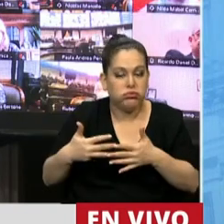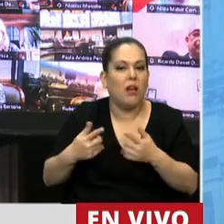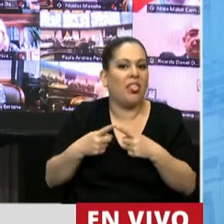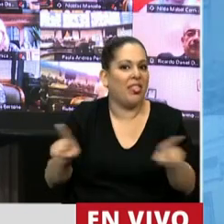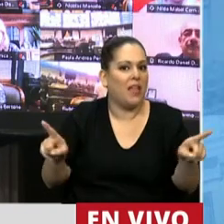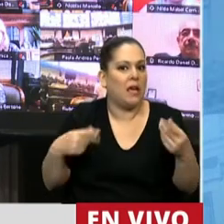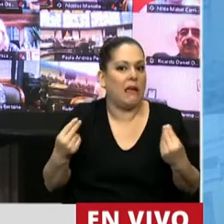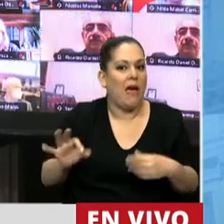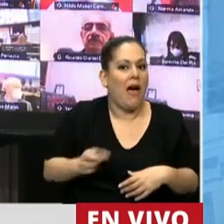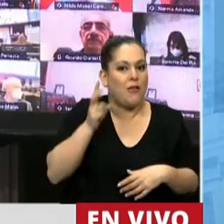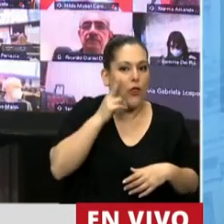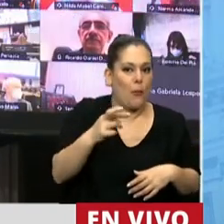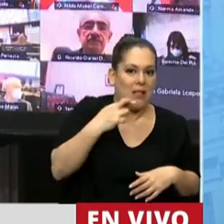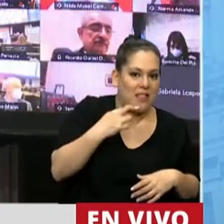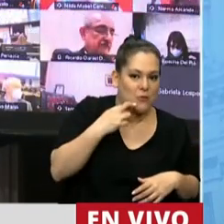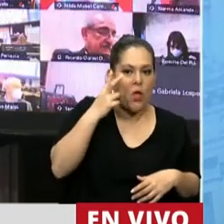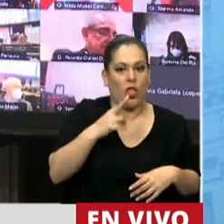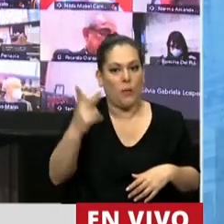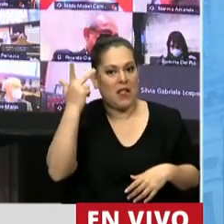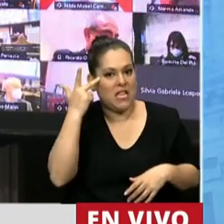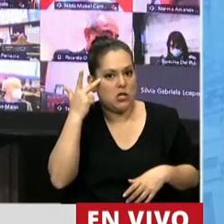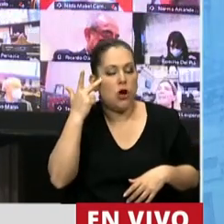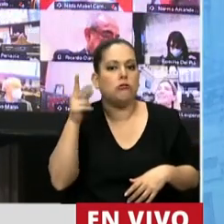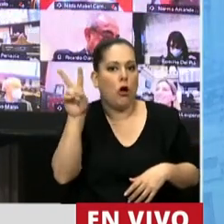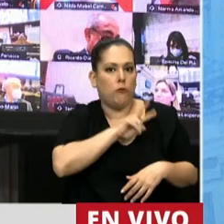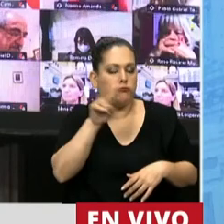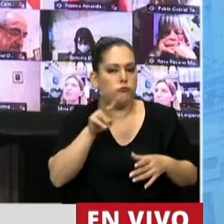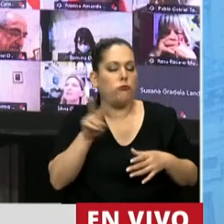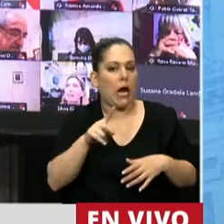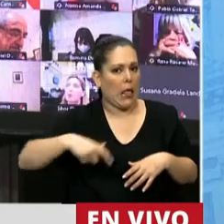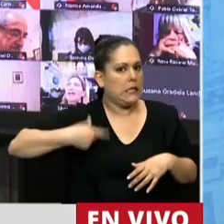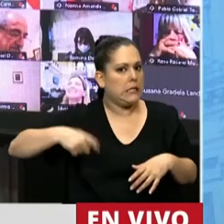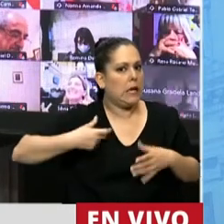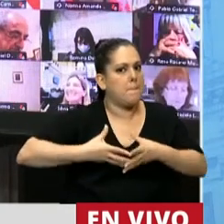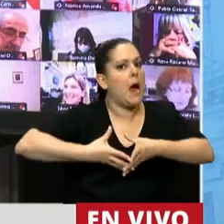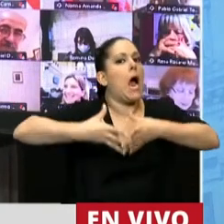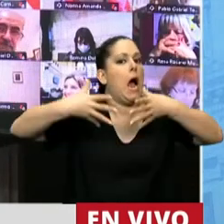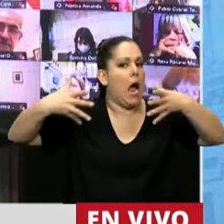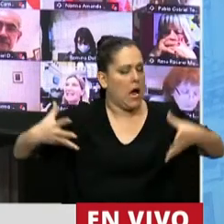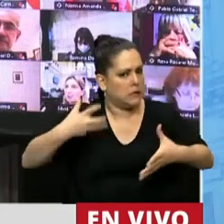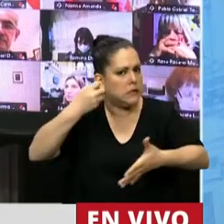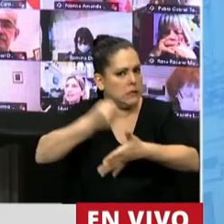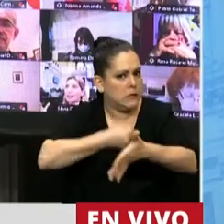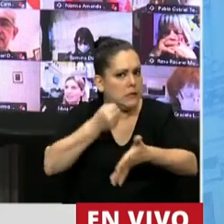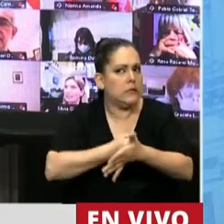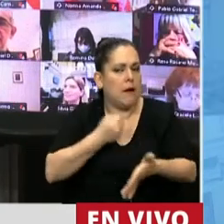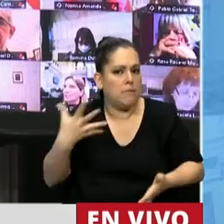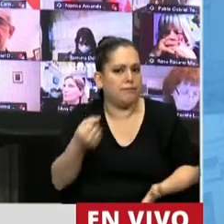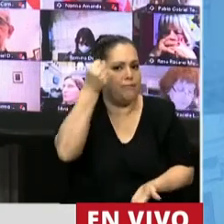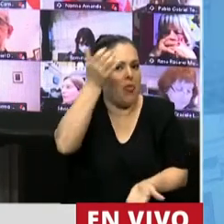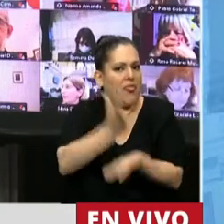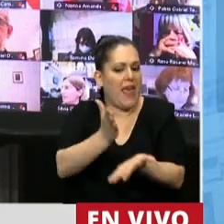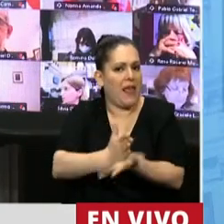2018 y 2019 hubo una participación de las mujeres sindicales en la lucha y la reivindicación por sus derechos.